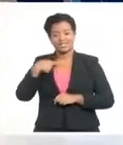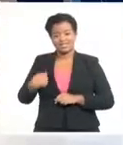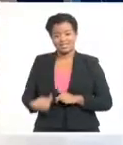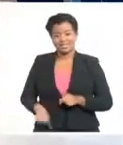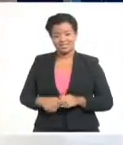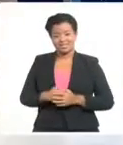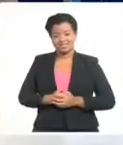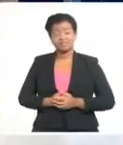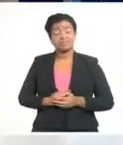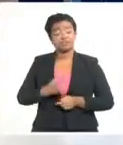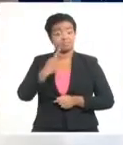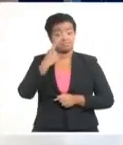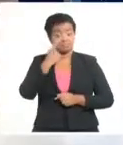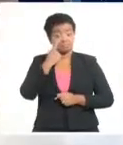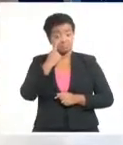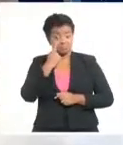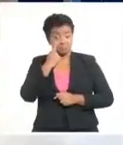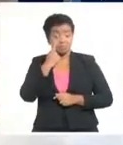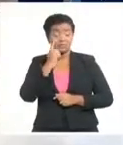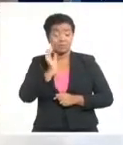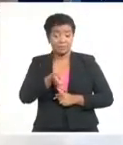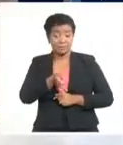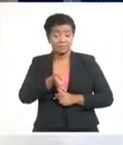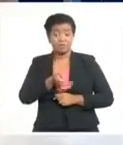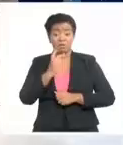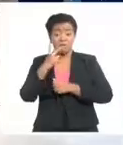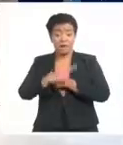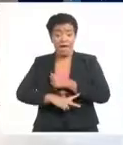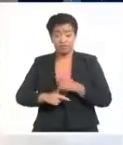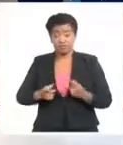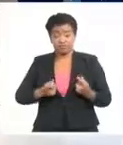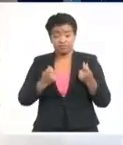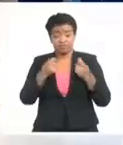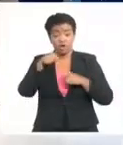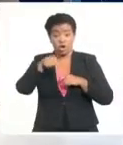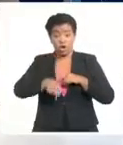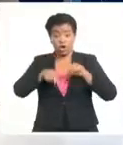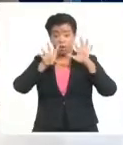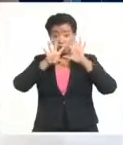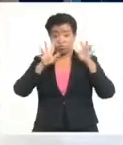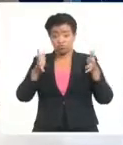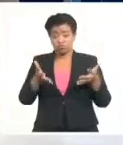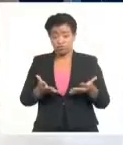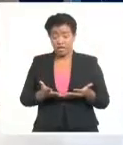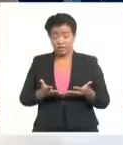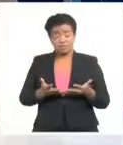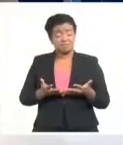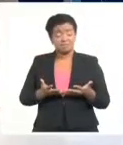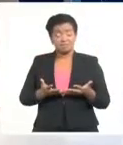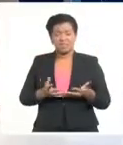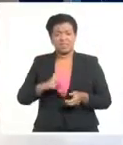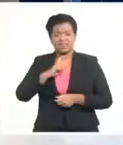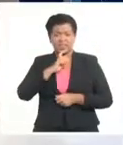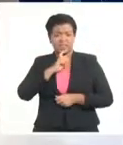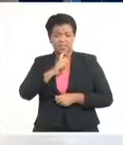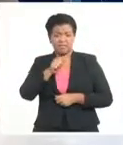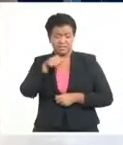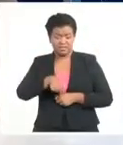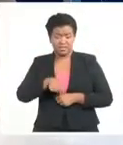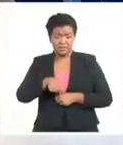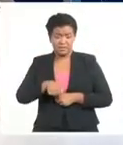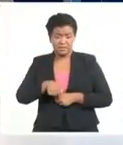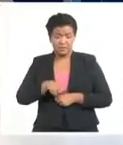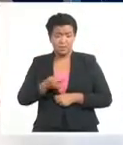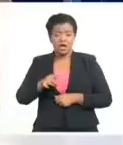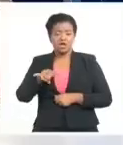ojo, los movimientos profundos que están ocurriendo hoy a nivel mundial, es muy difícil en medio de este contexto jugar